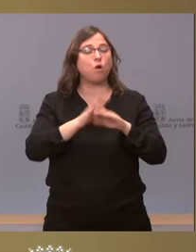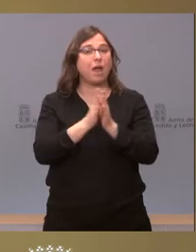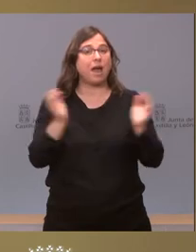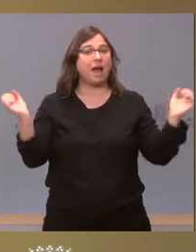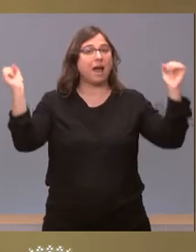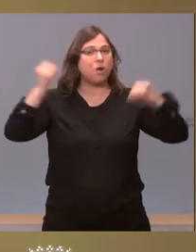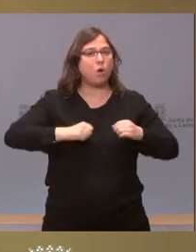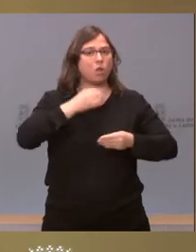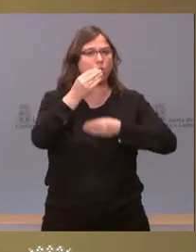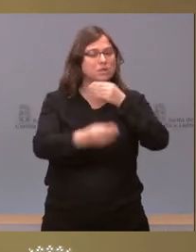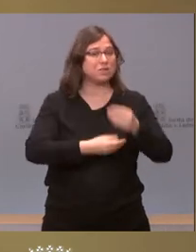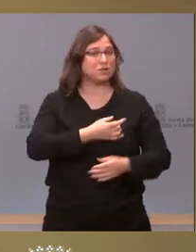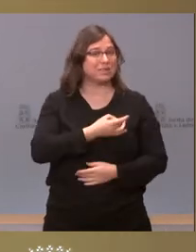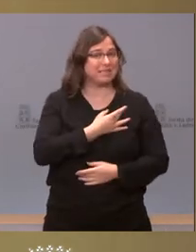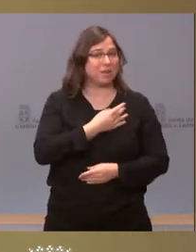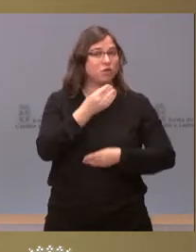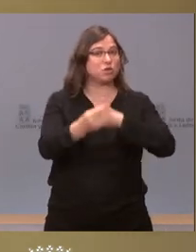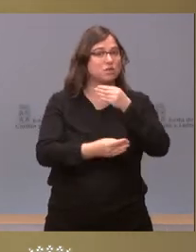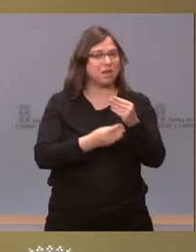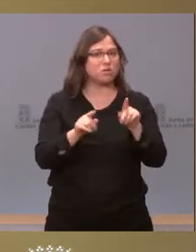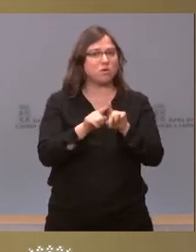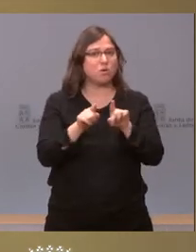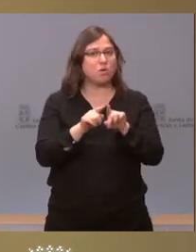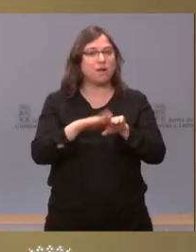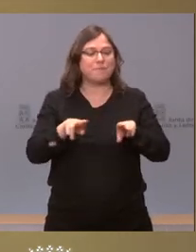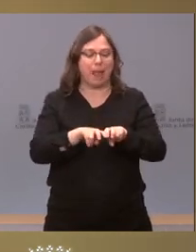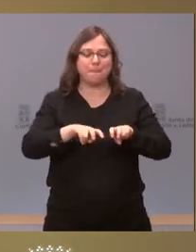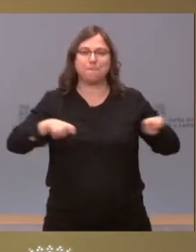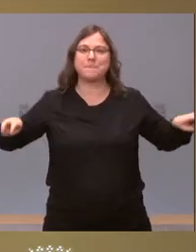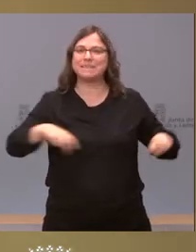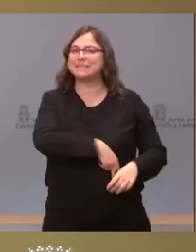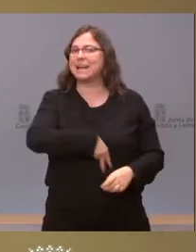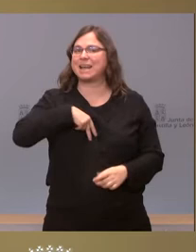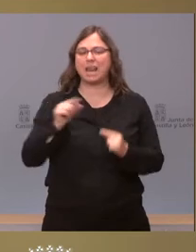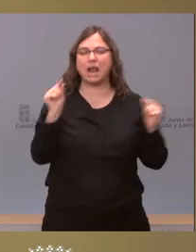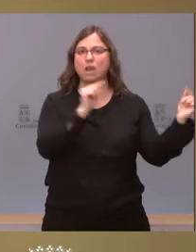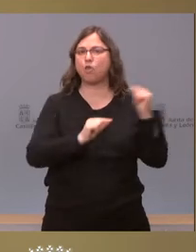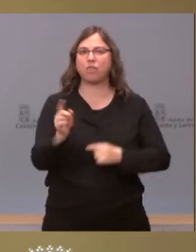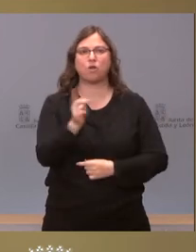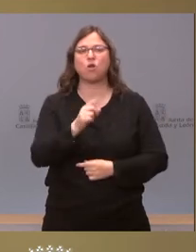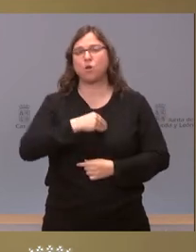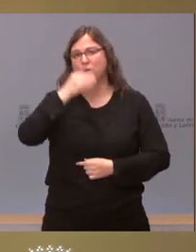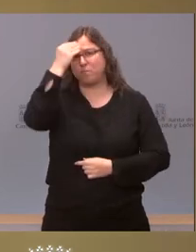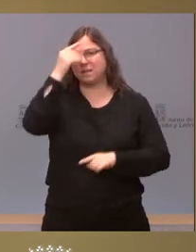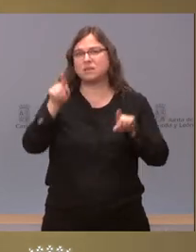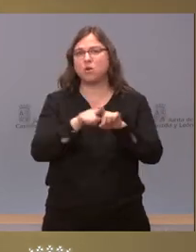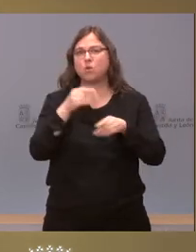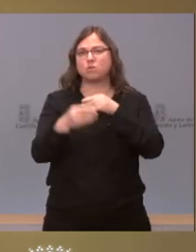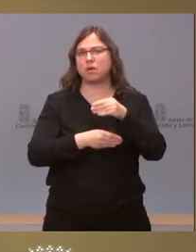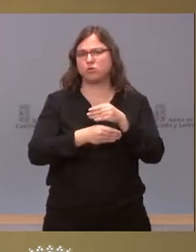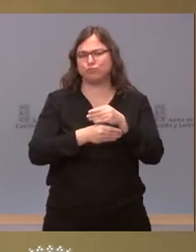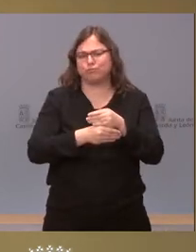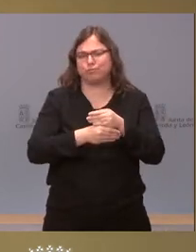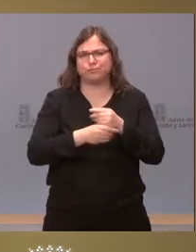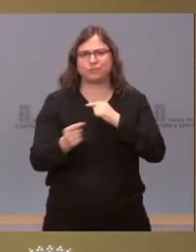no se haya suscrito en la mesa general de negociación, con lo que consideran que se ha vulnerado la